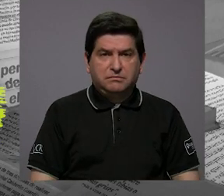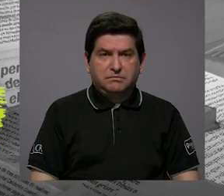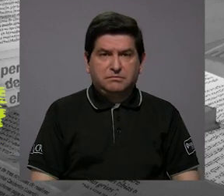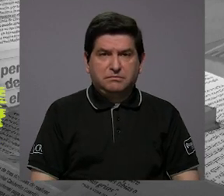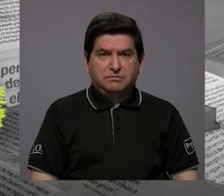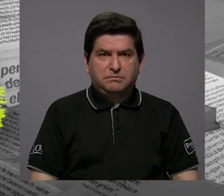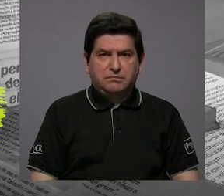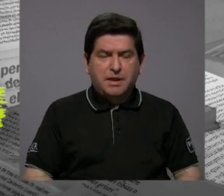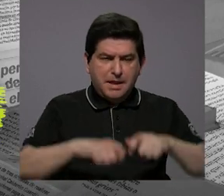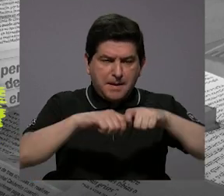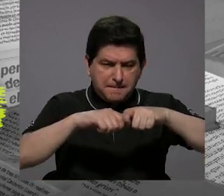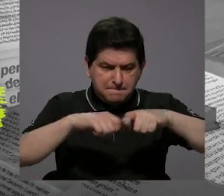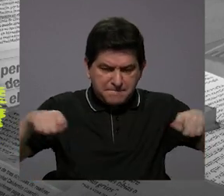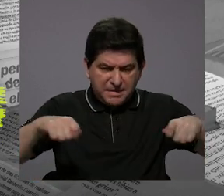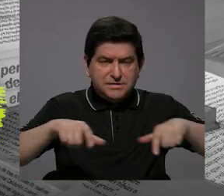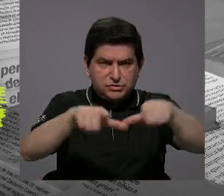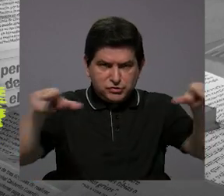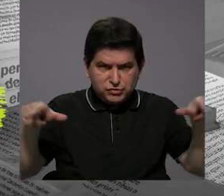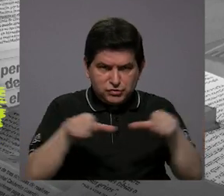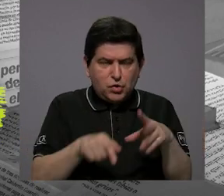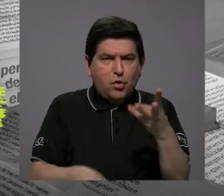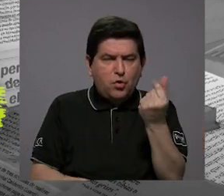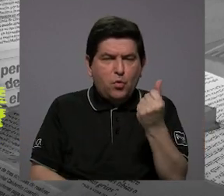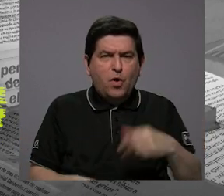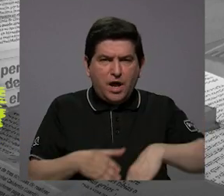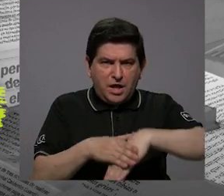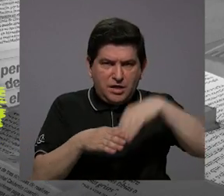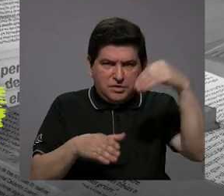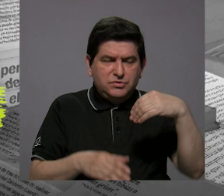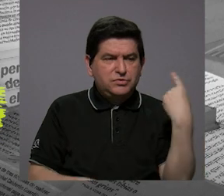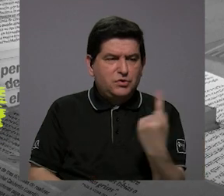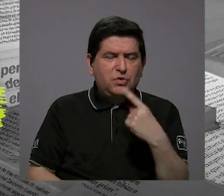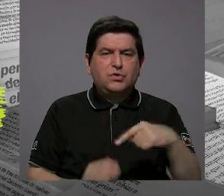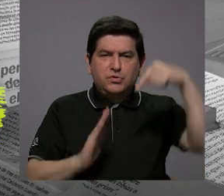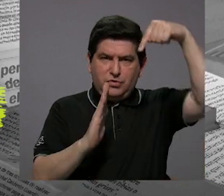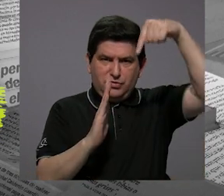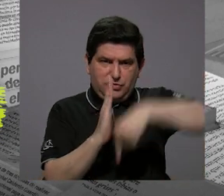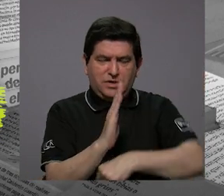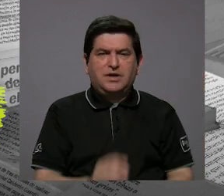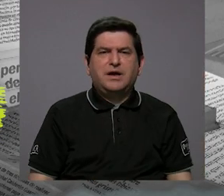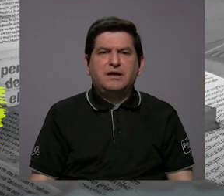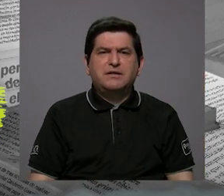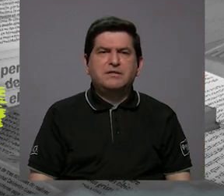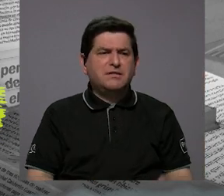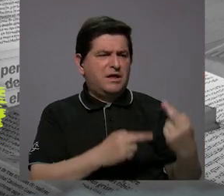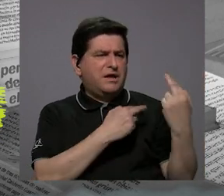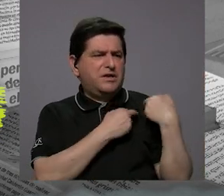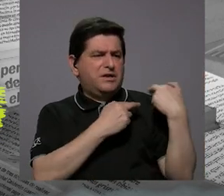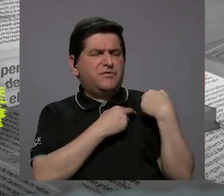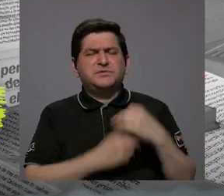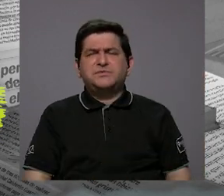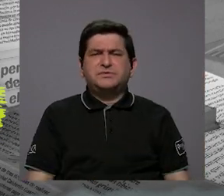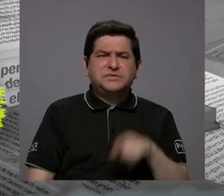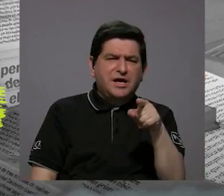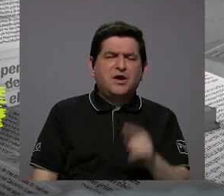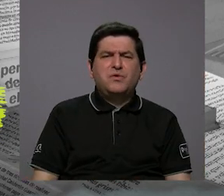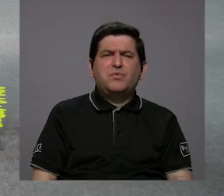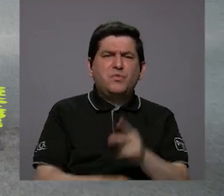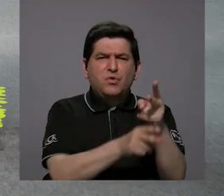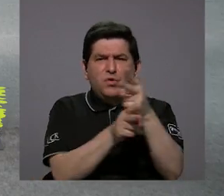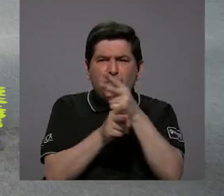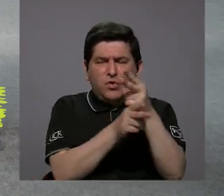lo que es la medición in situ de cuánto se extrae de cada pozo. ¿Y a quién le toca supervisar eso?